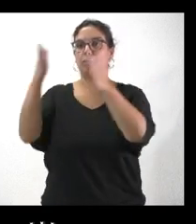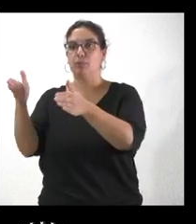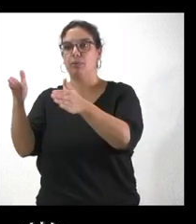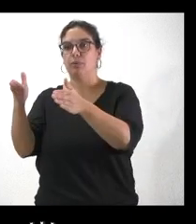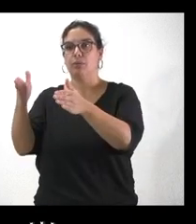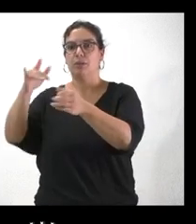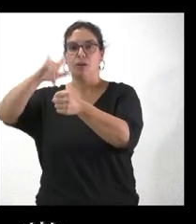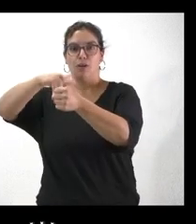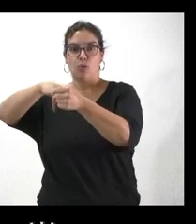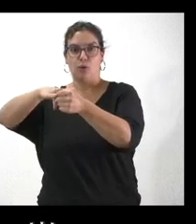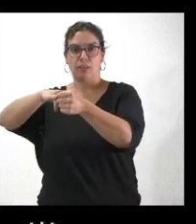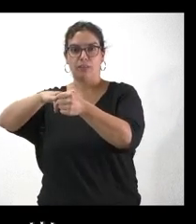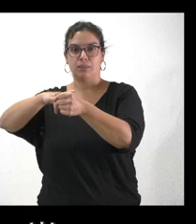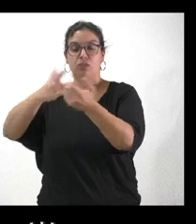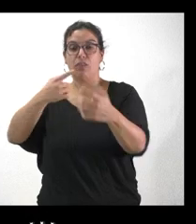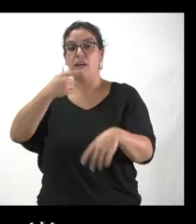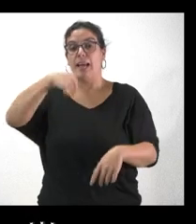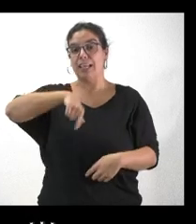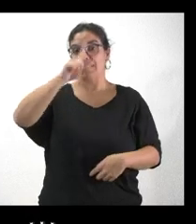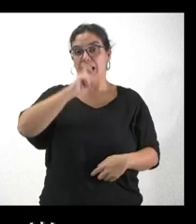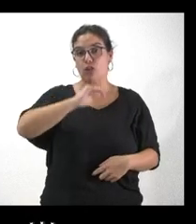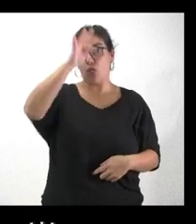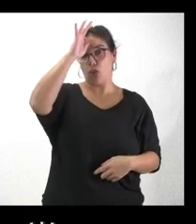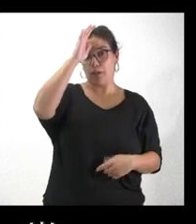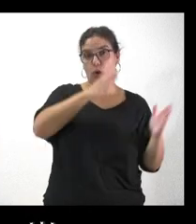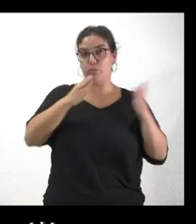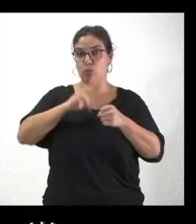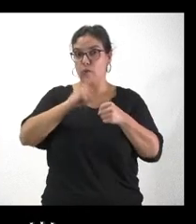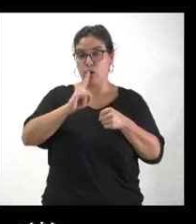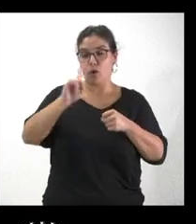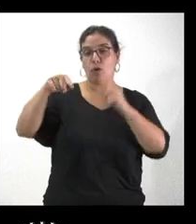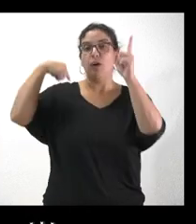Entonces, no entiendo por qué el año pasado hubo ese baile y este no.